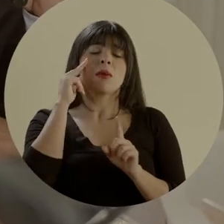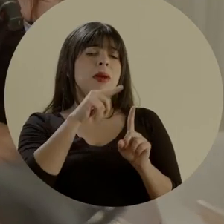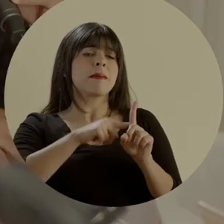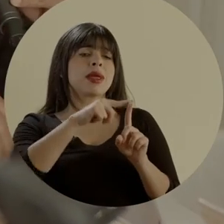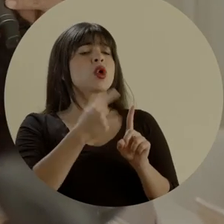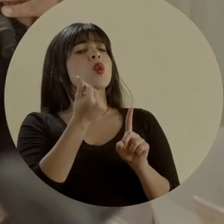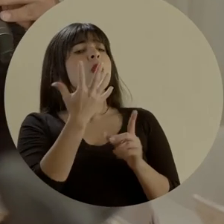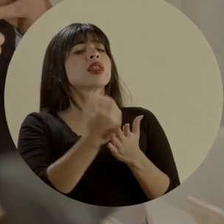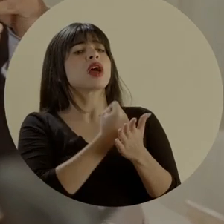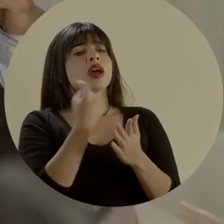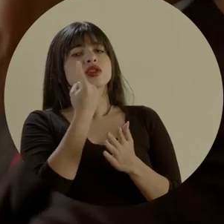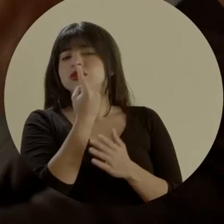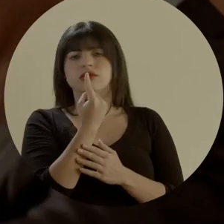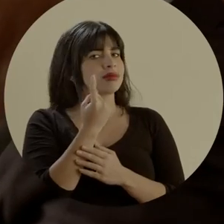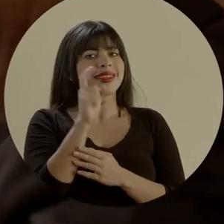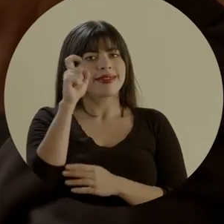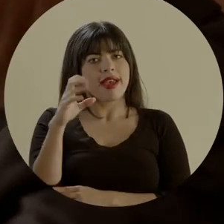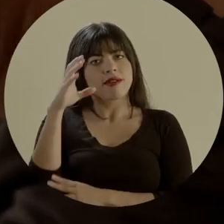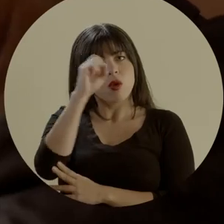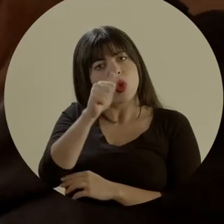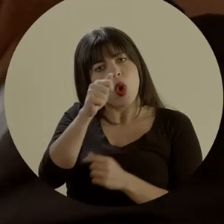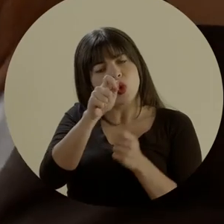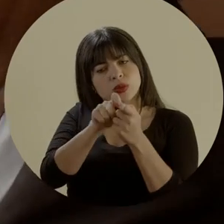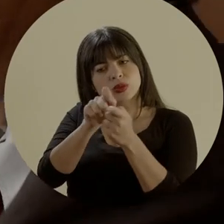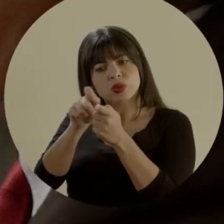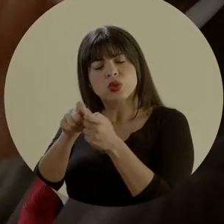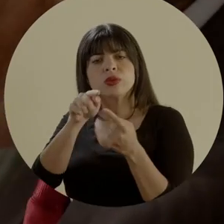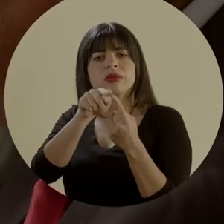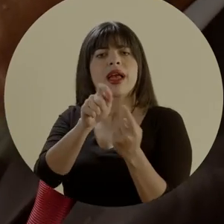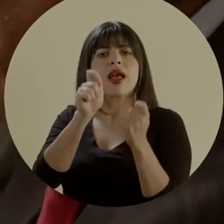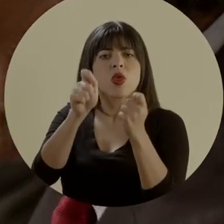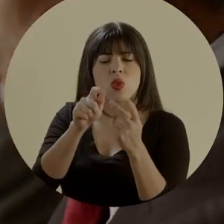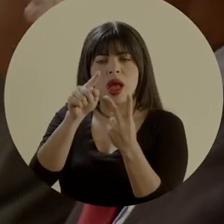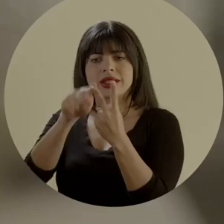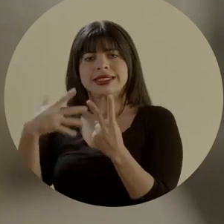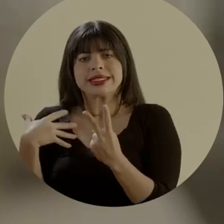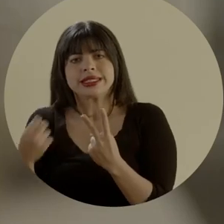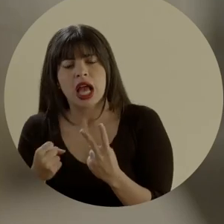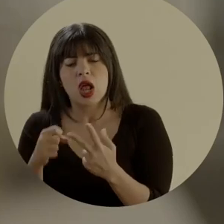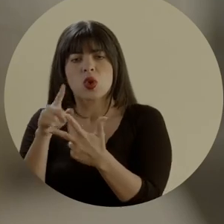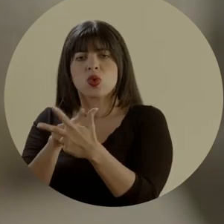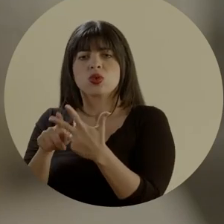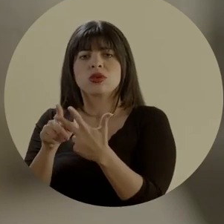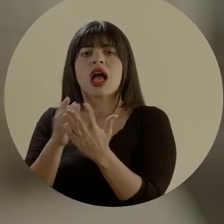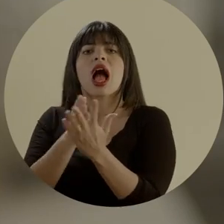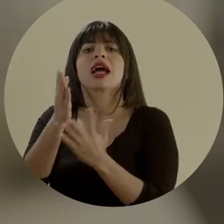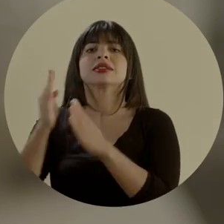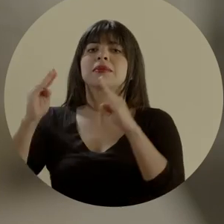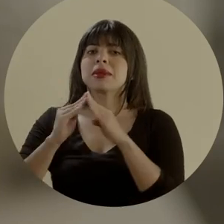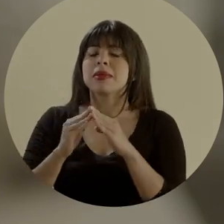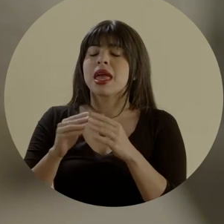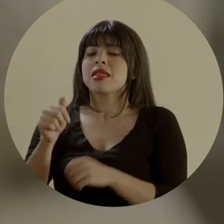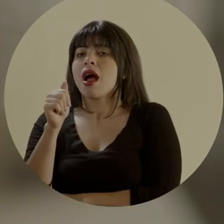medir por ingreso, se debe tomar en cuenta otros elementos como la educación, la salud, el acceso a la vivienda, el agua,